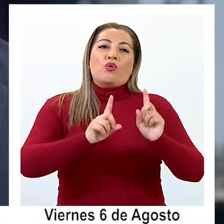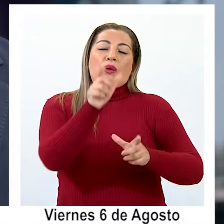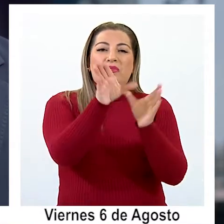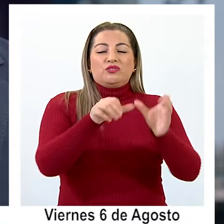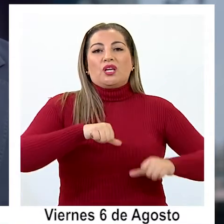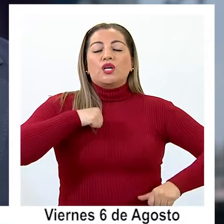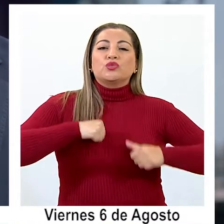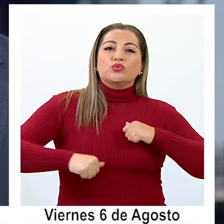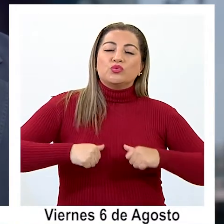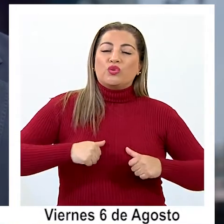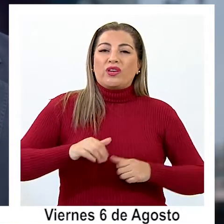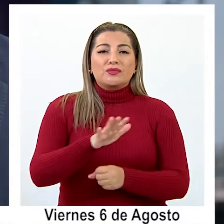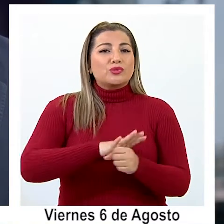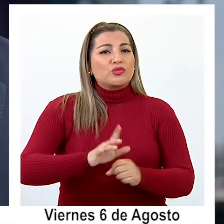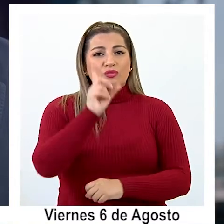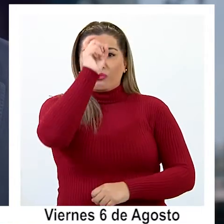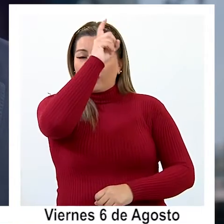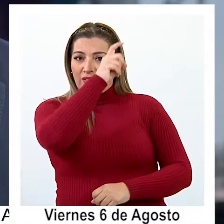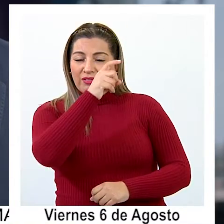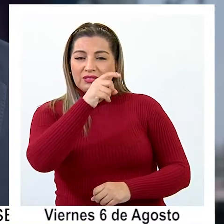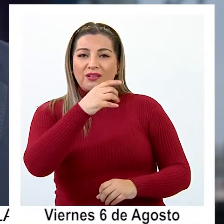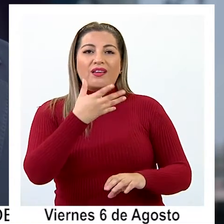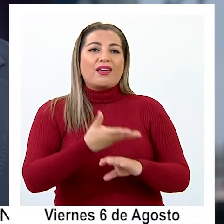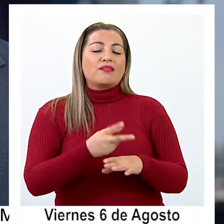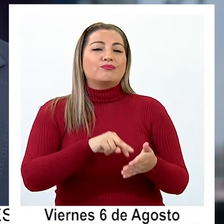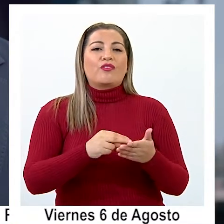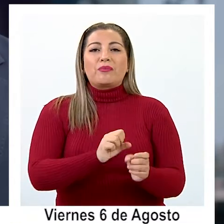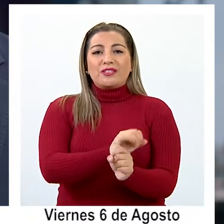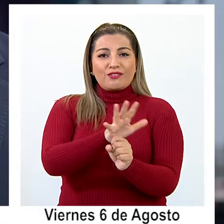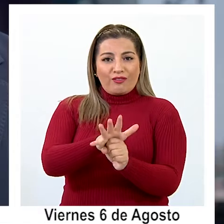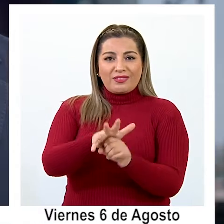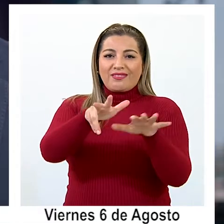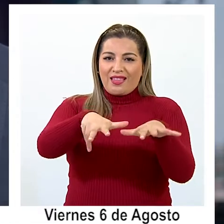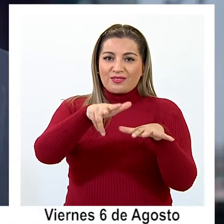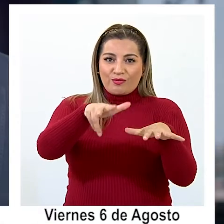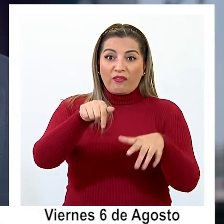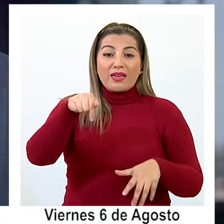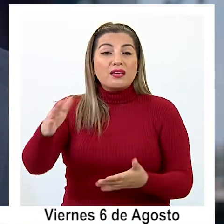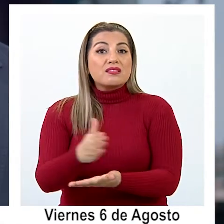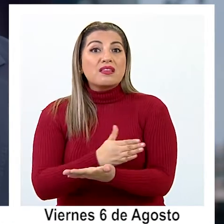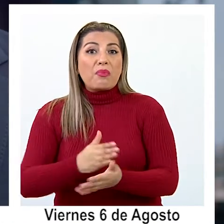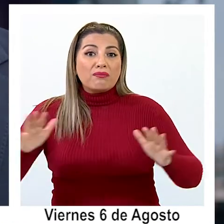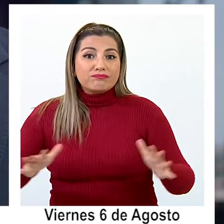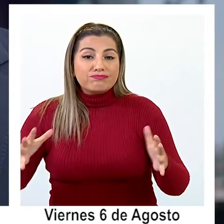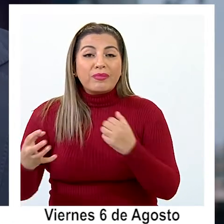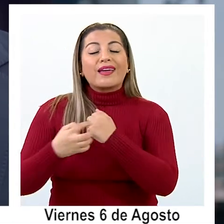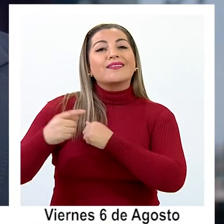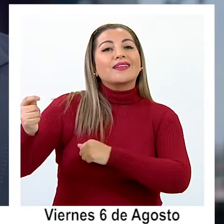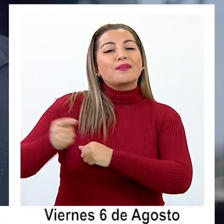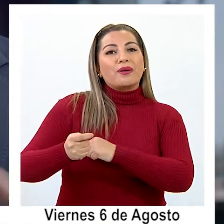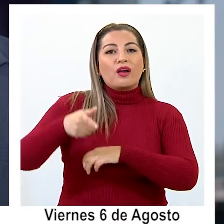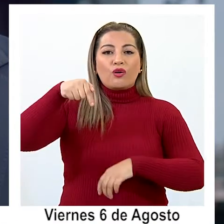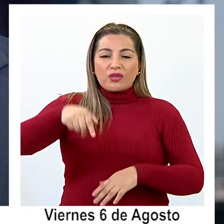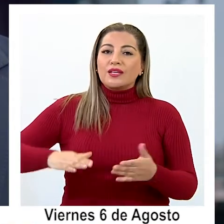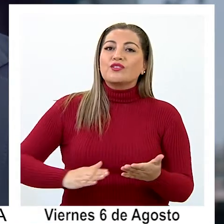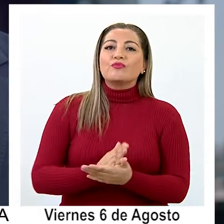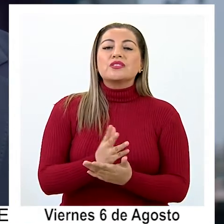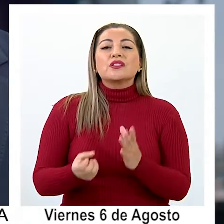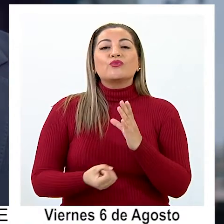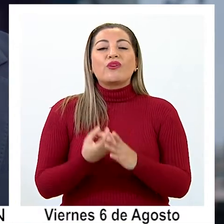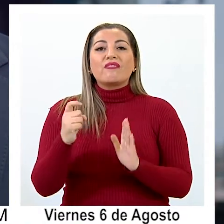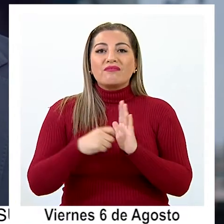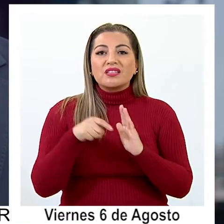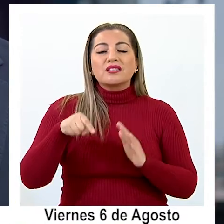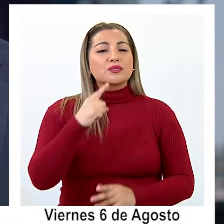las personas en momentos tan difíciles que generó la crisis del COVID-19. Este Plan de Impulso Tarapacá, en que hoy día estamos lanzando esta nueva etapa,